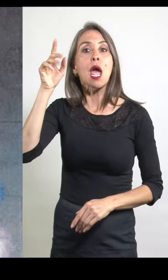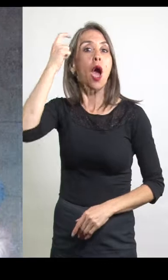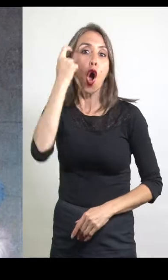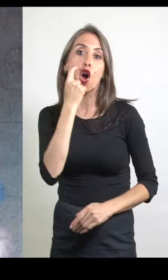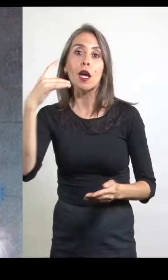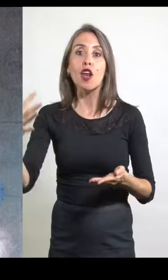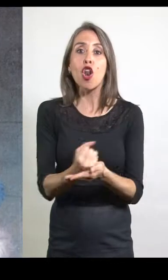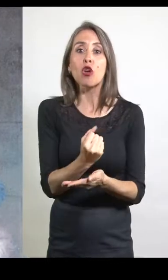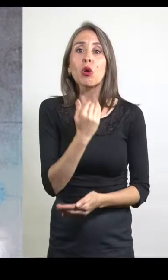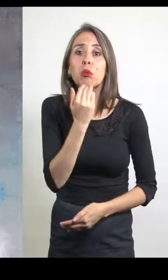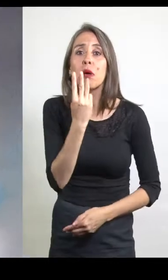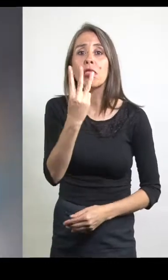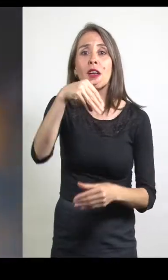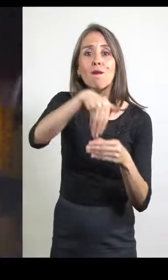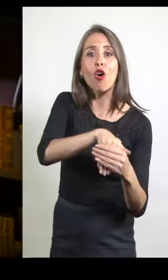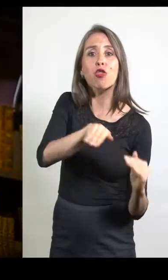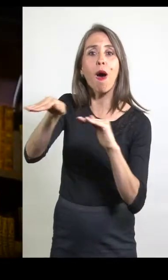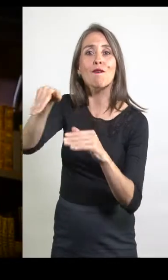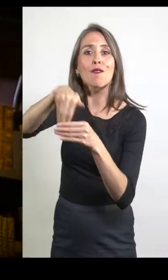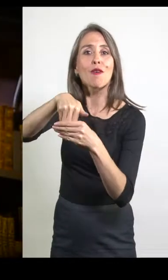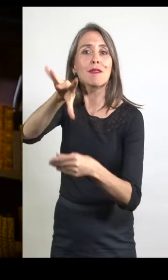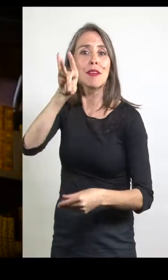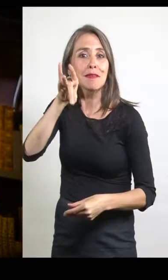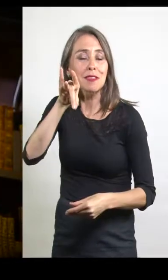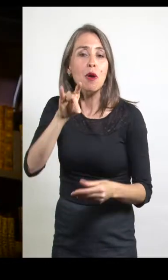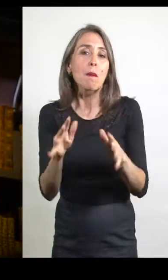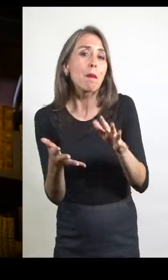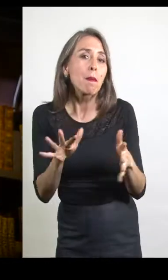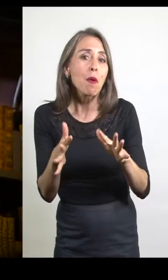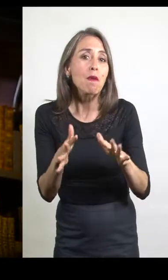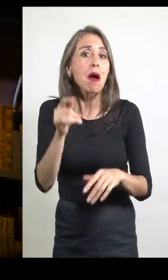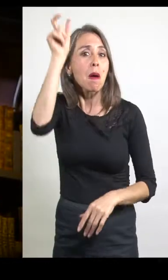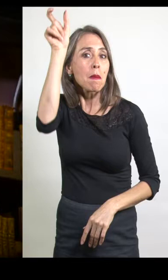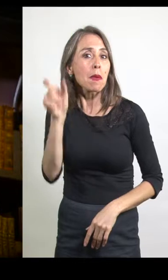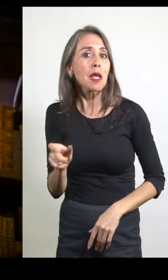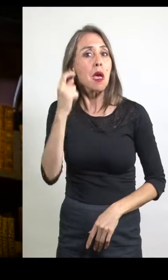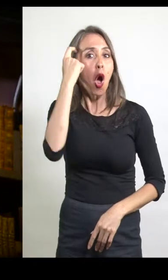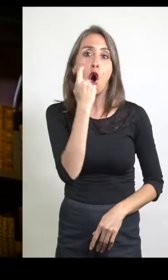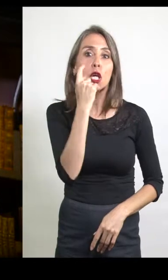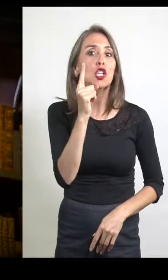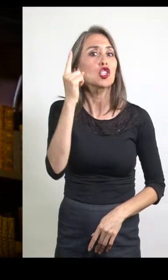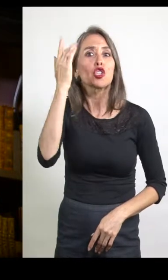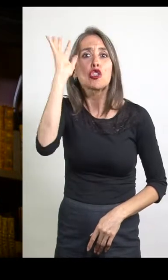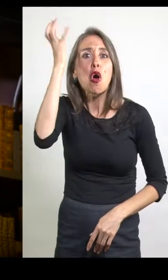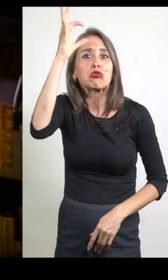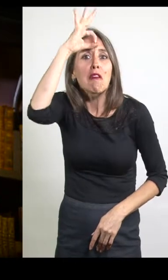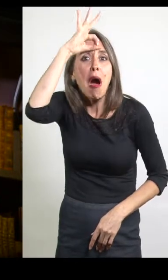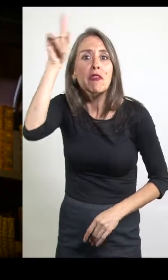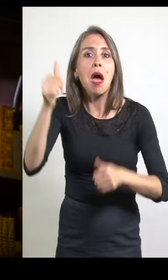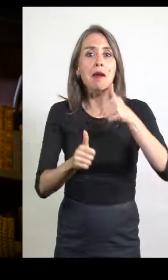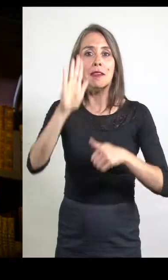elección solamente 3 votos y lo más probable, lo más probable que no se haya enterado siquiera que fue